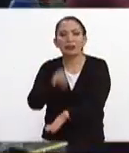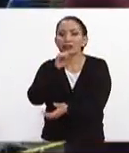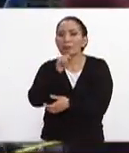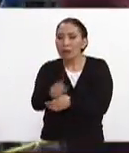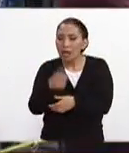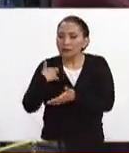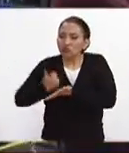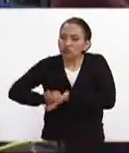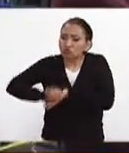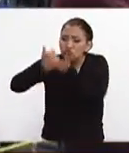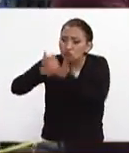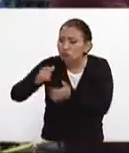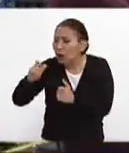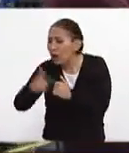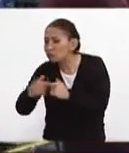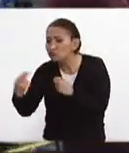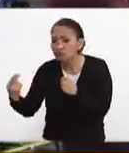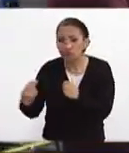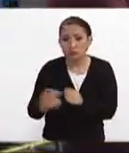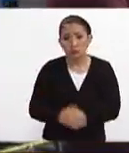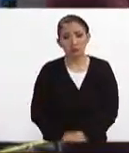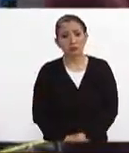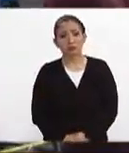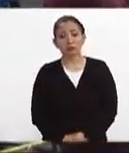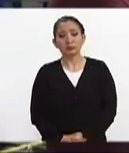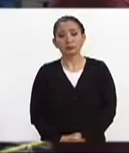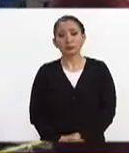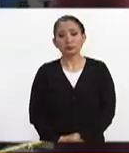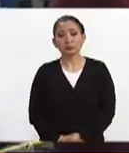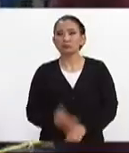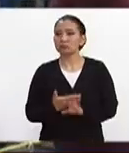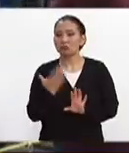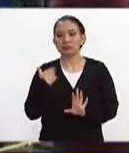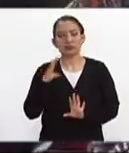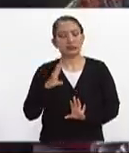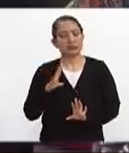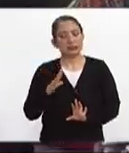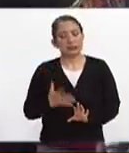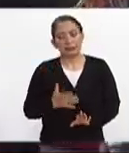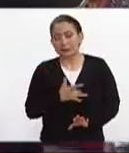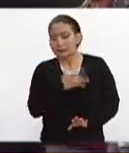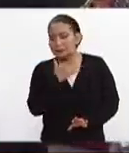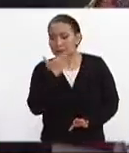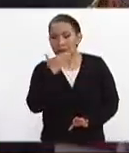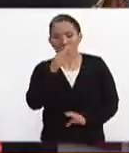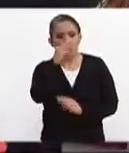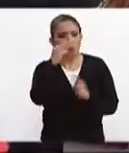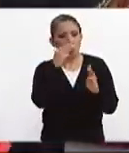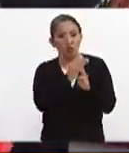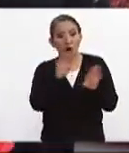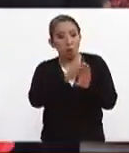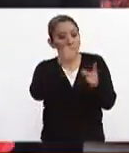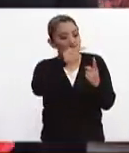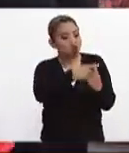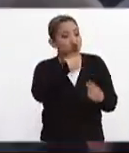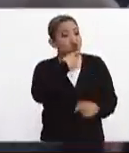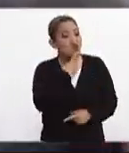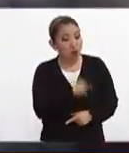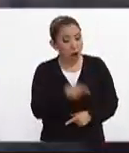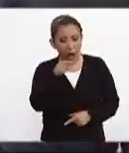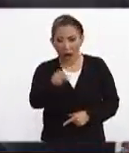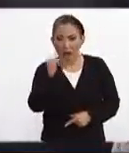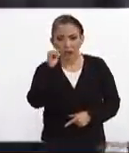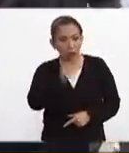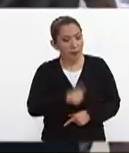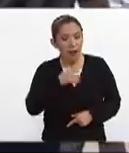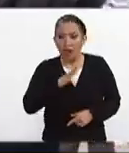asistir cuando así lo requieren y es muy grata esta noticia que le ha dado la vuelta al mundo de cómo la Cruz Roja estuvo